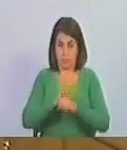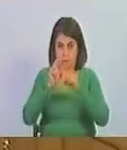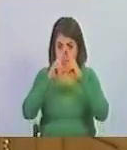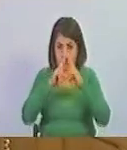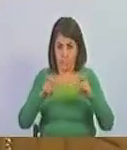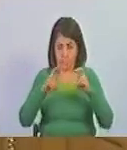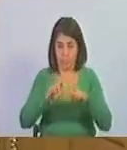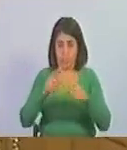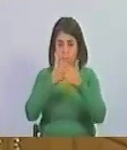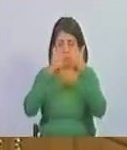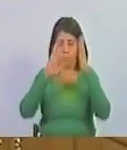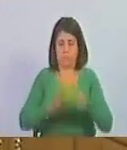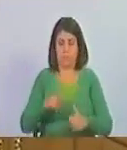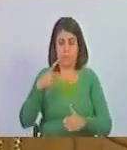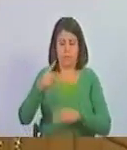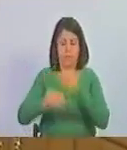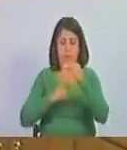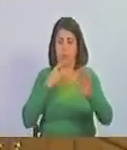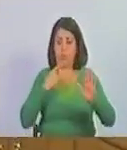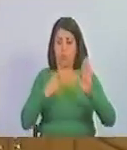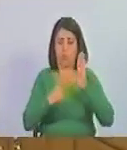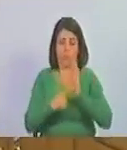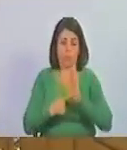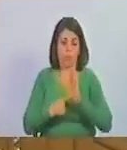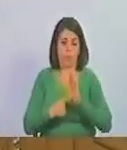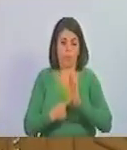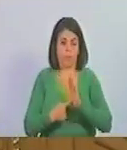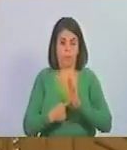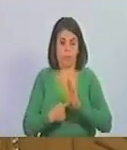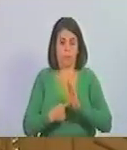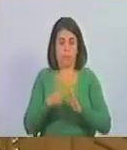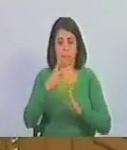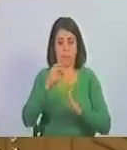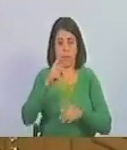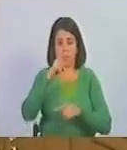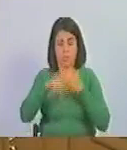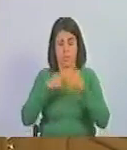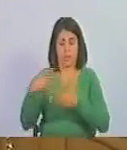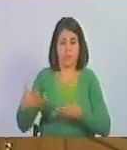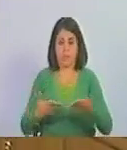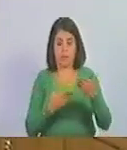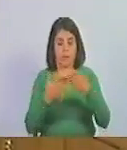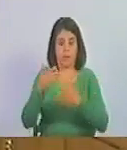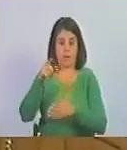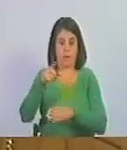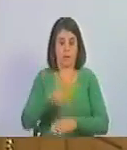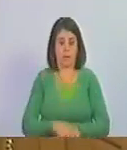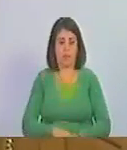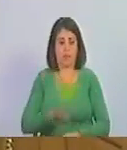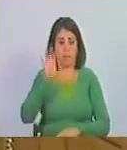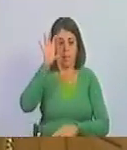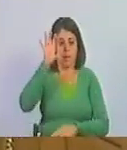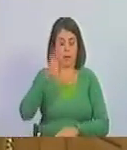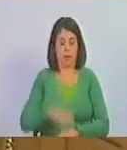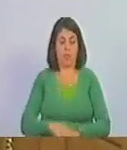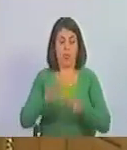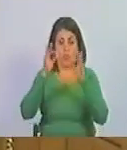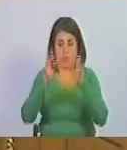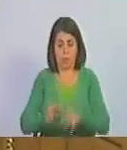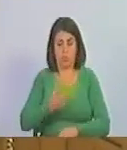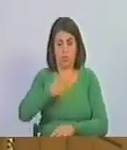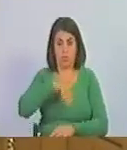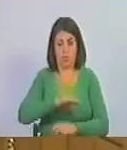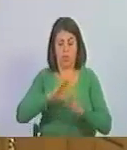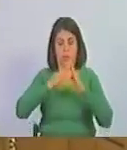libertadora que este 5 de julio cumplieron sin 20 años de servicio para la patria oficiales de